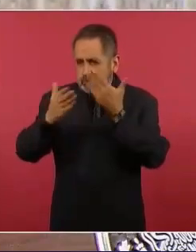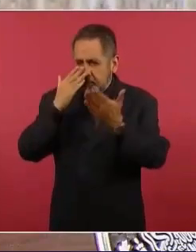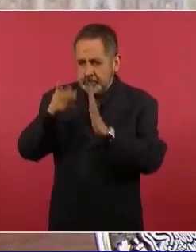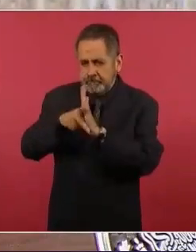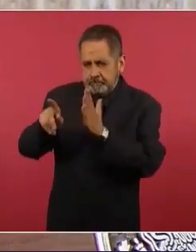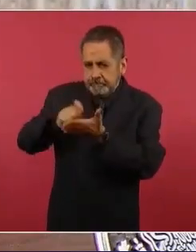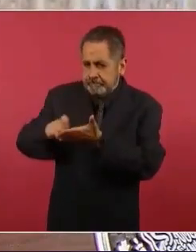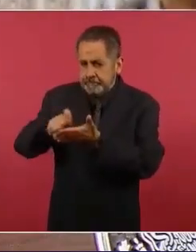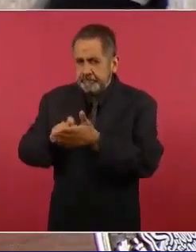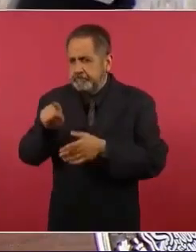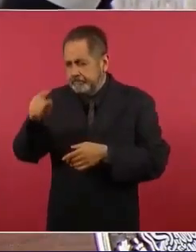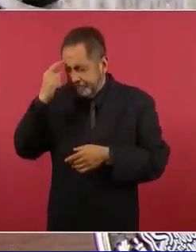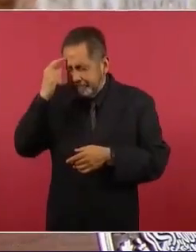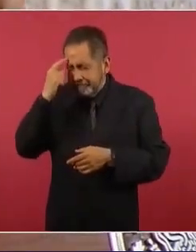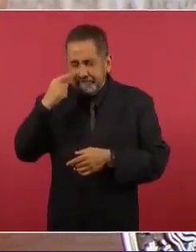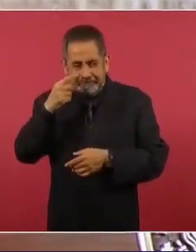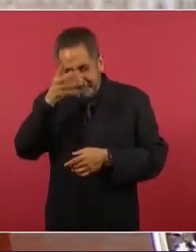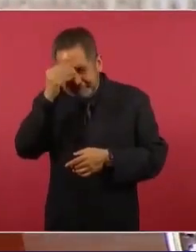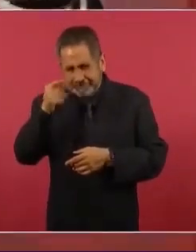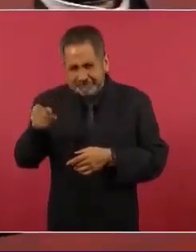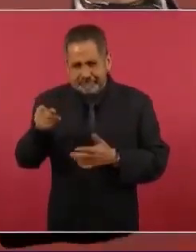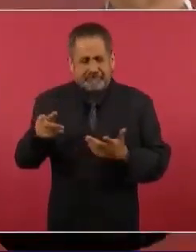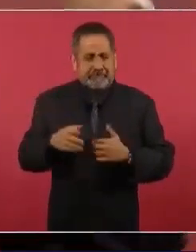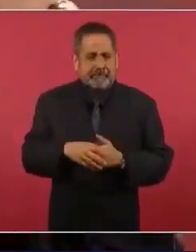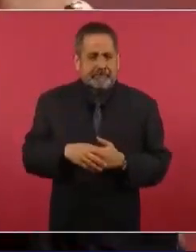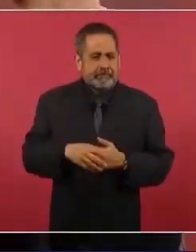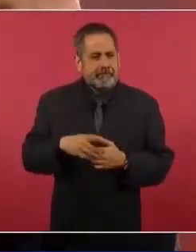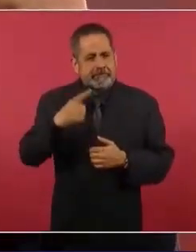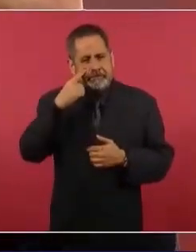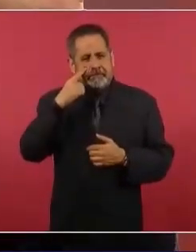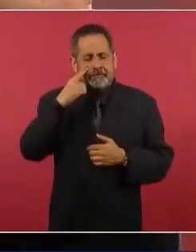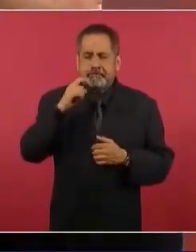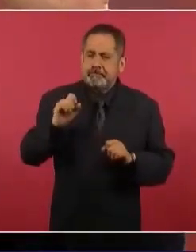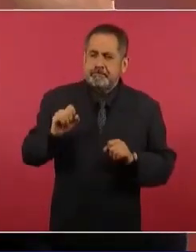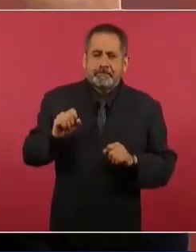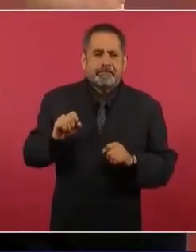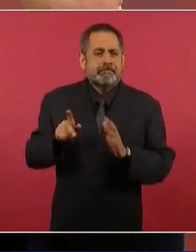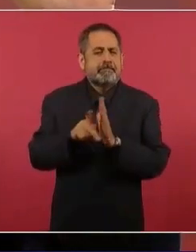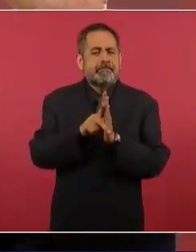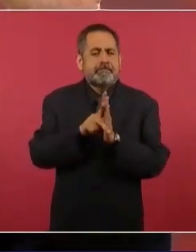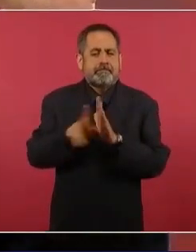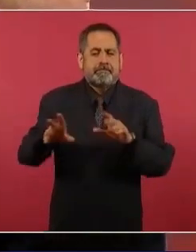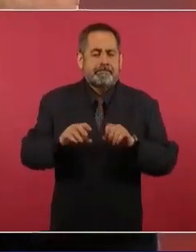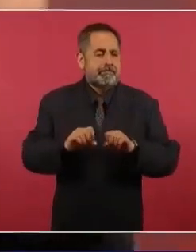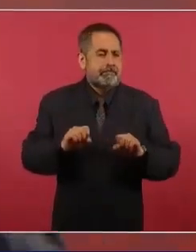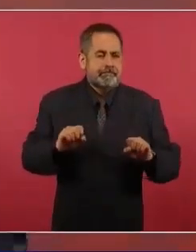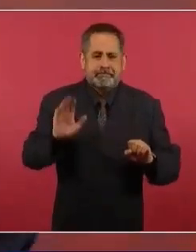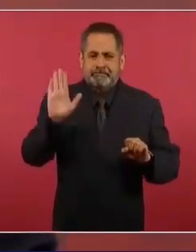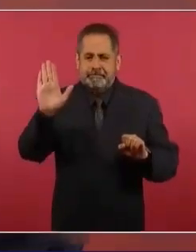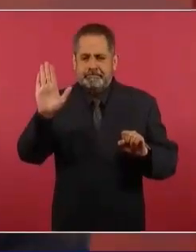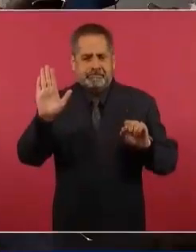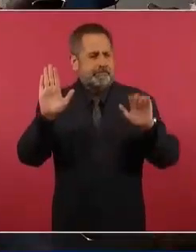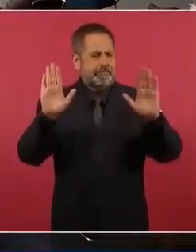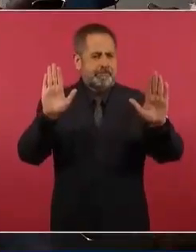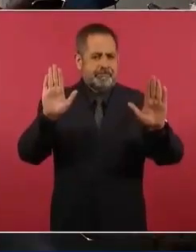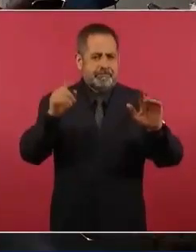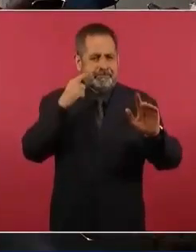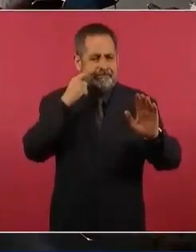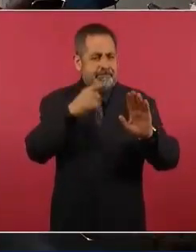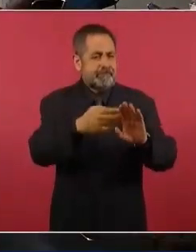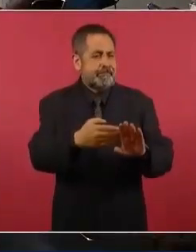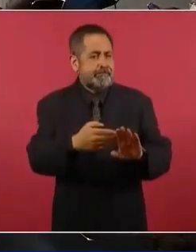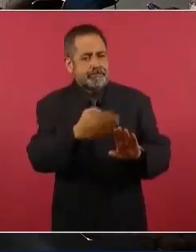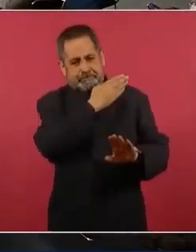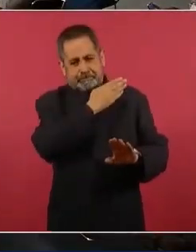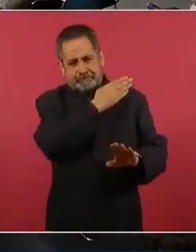Es cosa de ver las portadas, como se